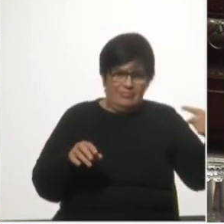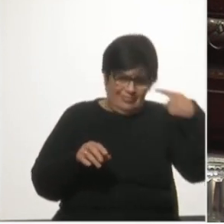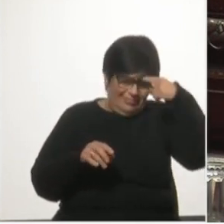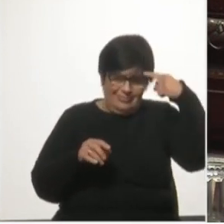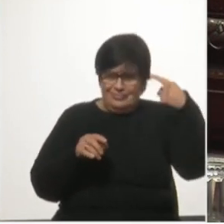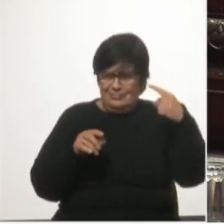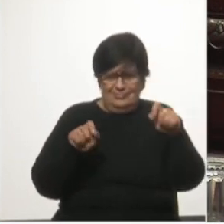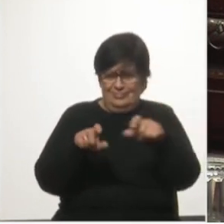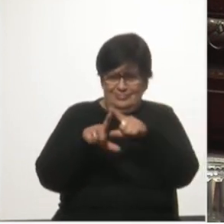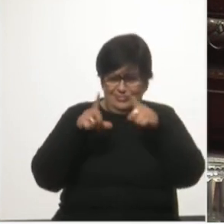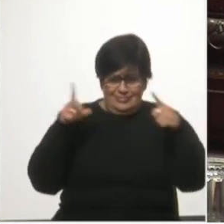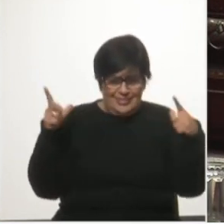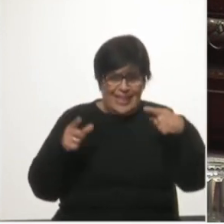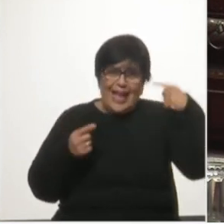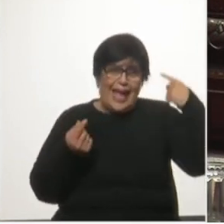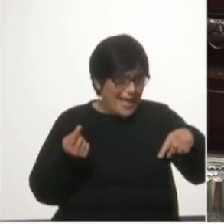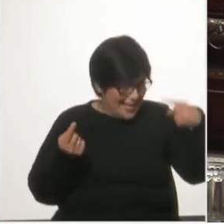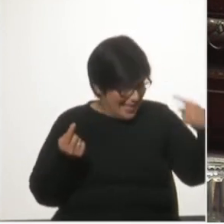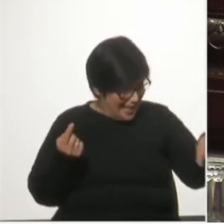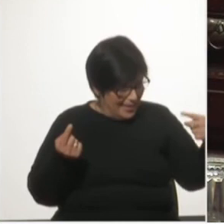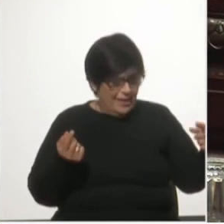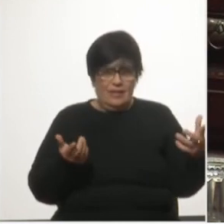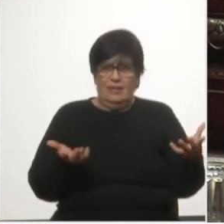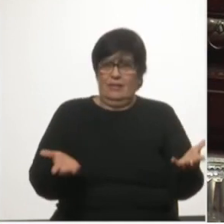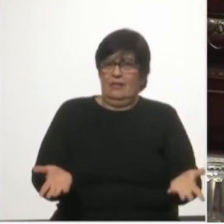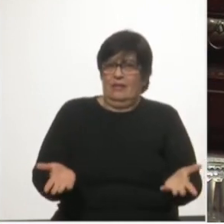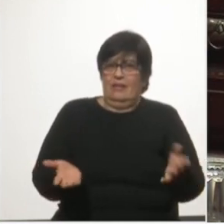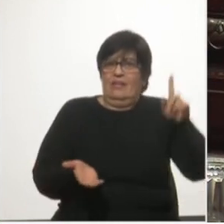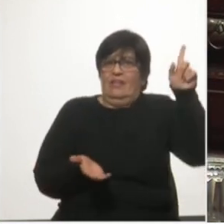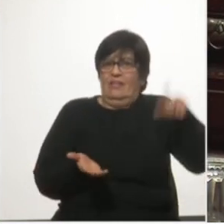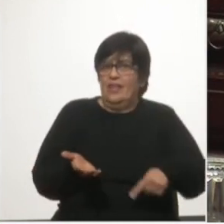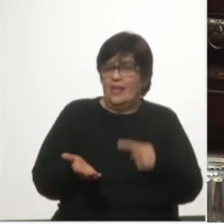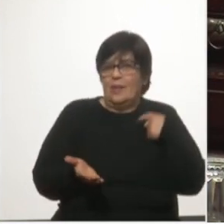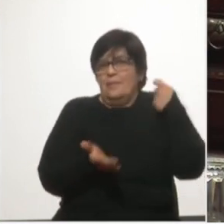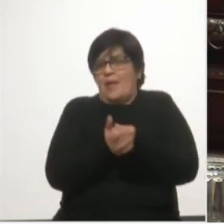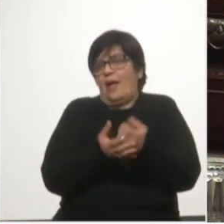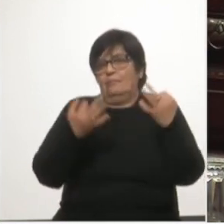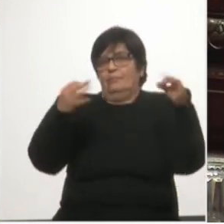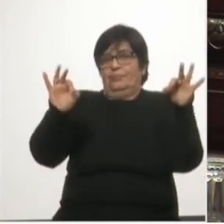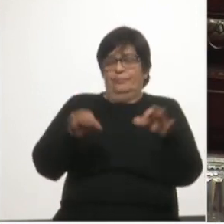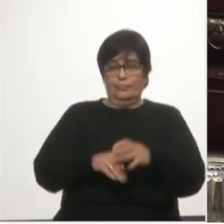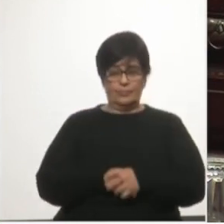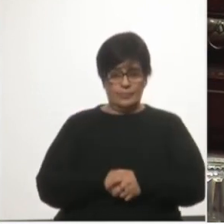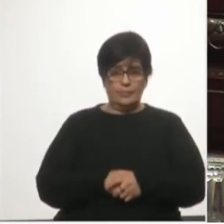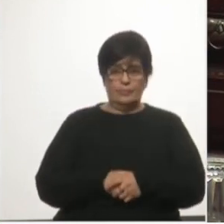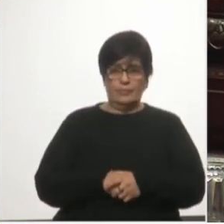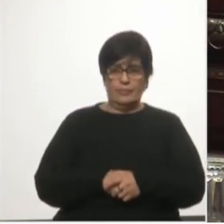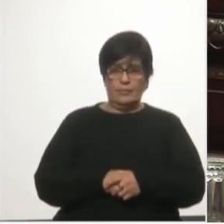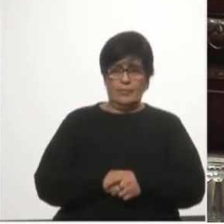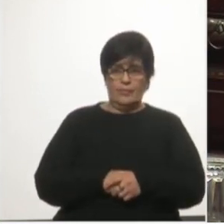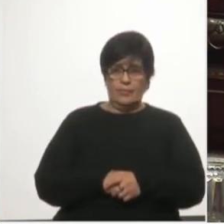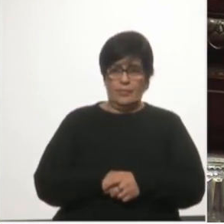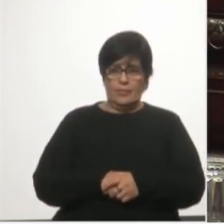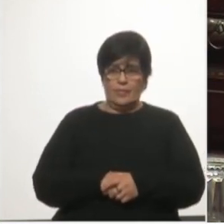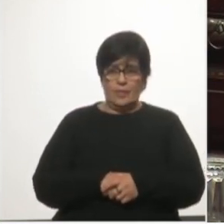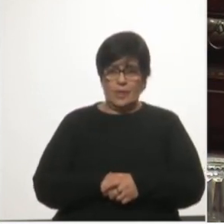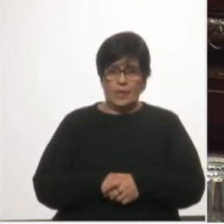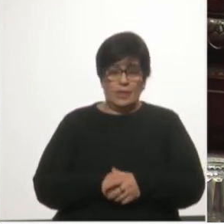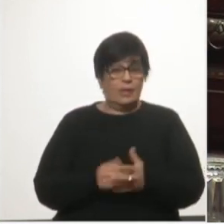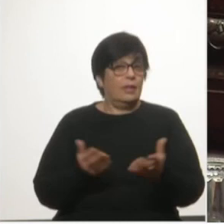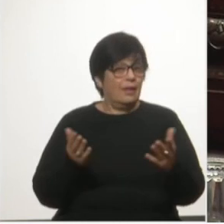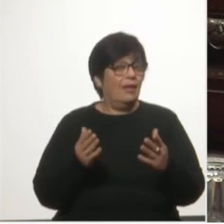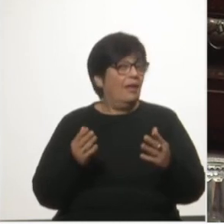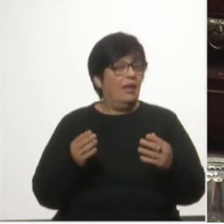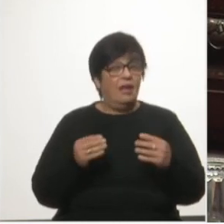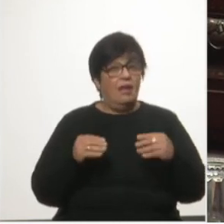creer, hay un etcétera como causal para no pagar el canon mínimo. Se